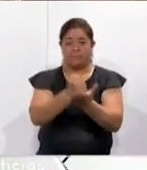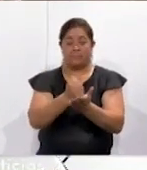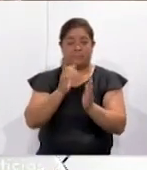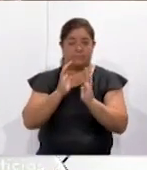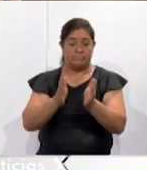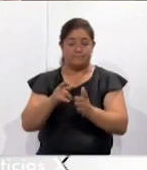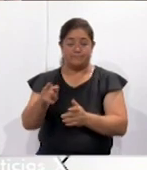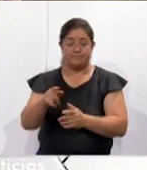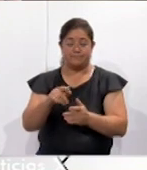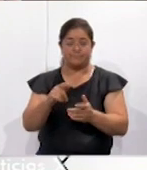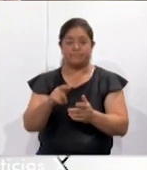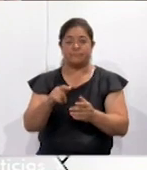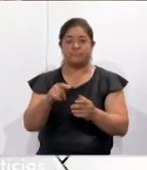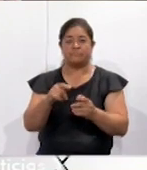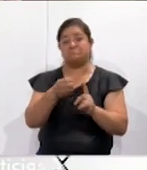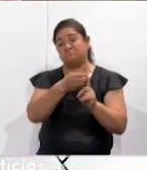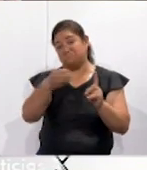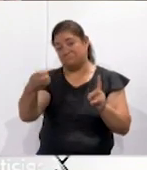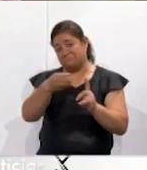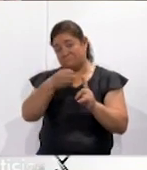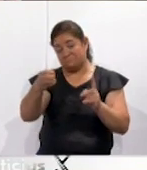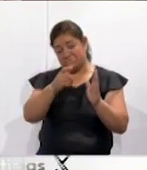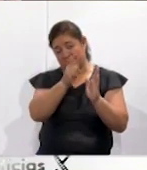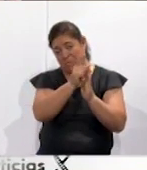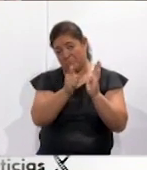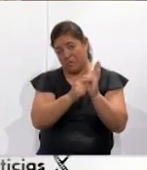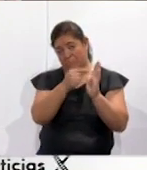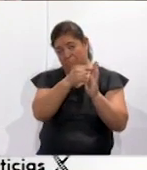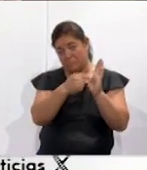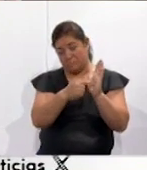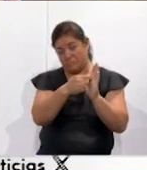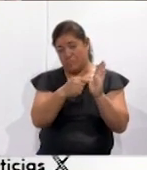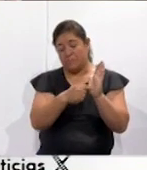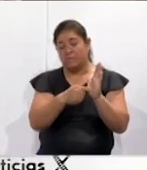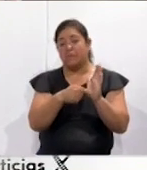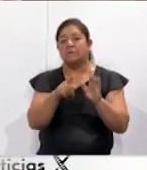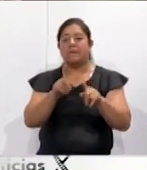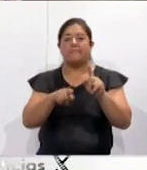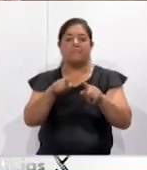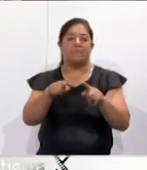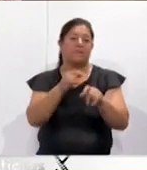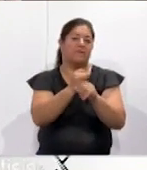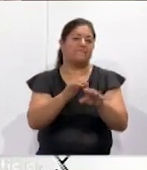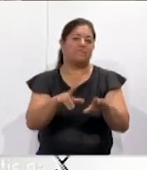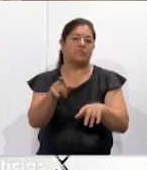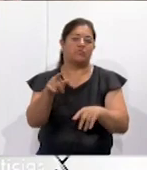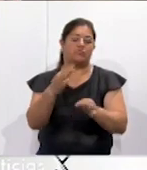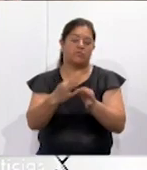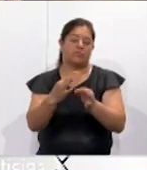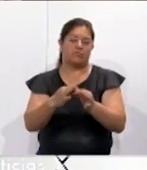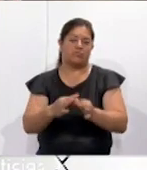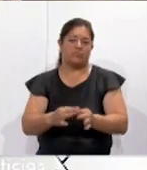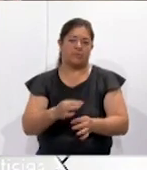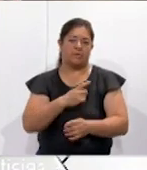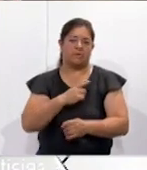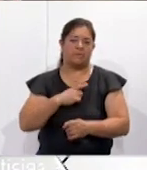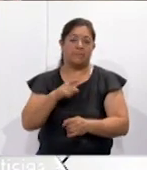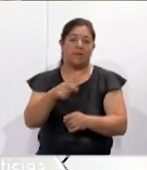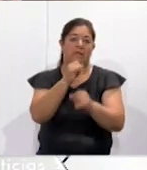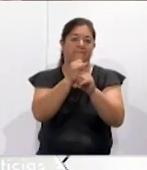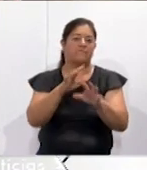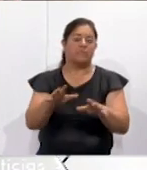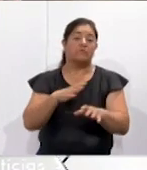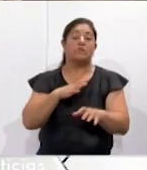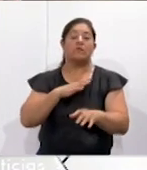lineamientos técnicos generales y deben de cumplir de acuerdo a esta, bueno, a la carga de la información debe ser de acuerdo con estos nuevos formatos, estas